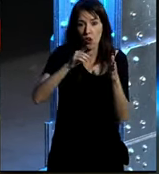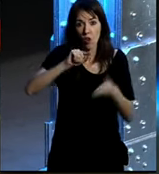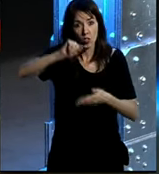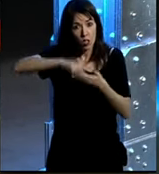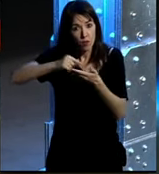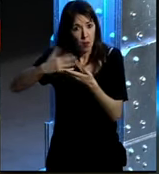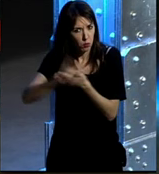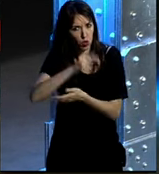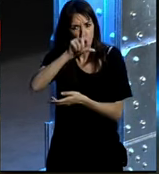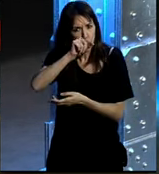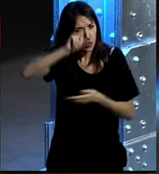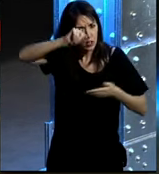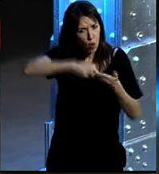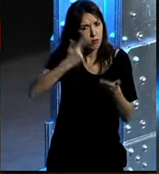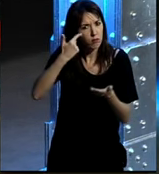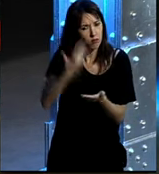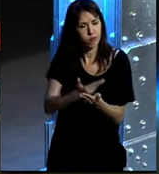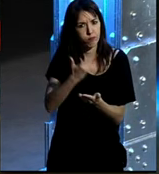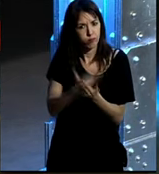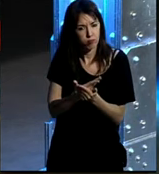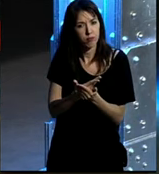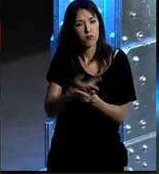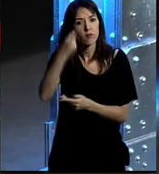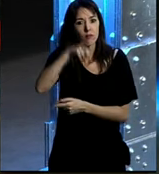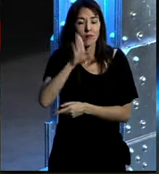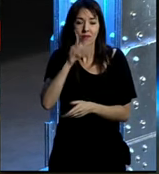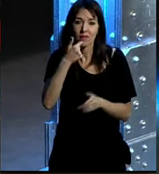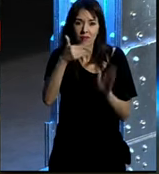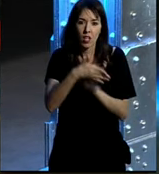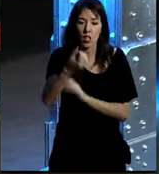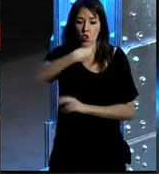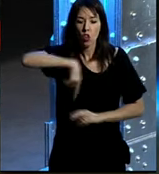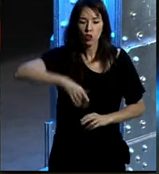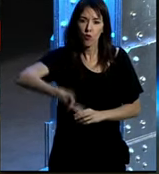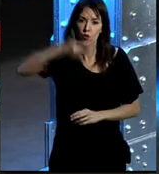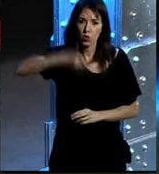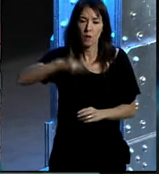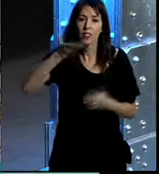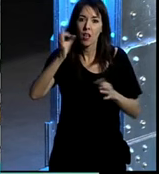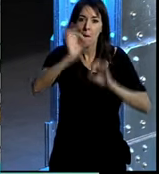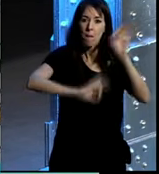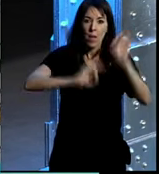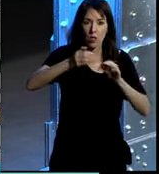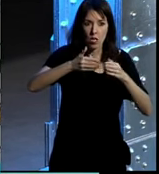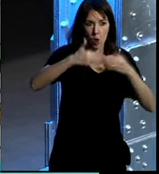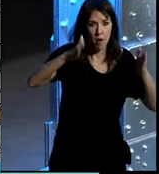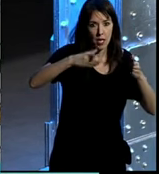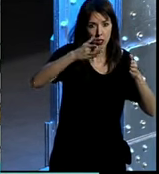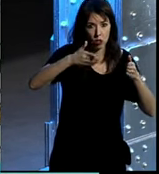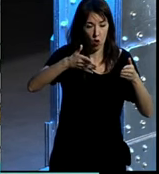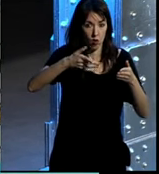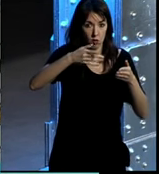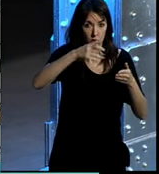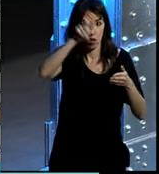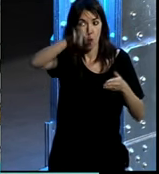firmamos todos los tweets etcétera y como digo para nosotros es fundamental medir tanto en abierto como a las